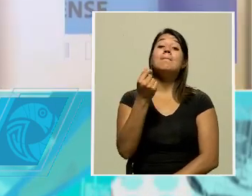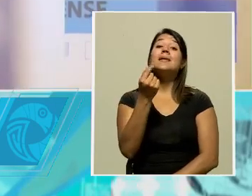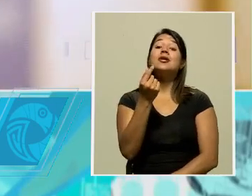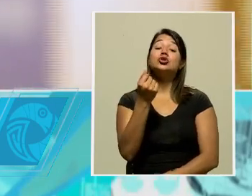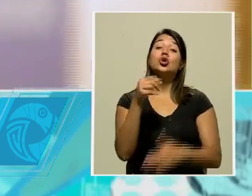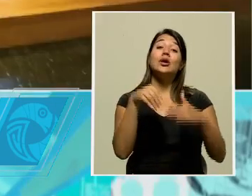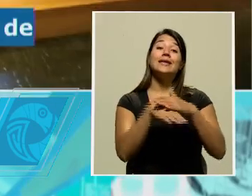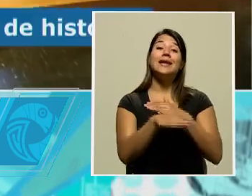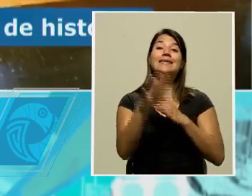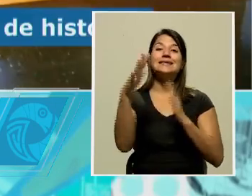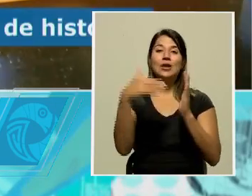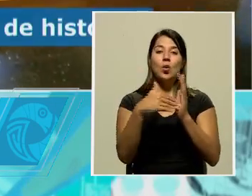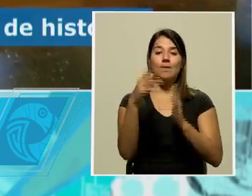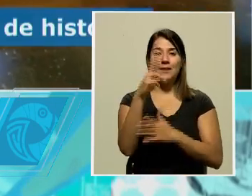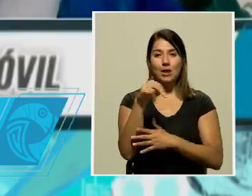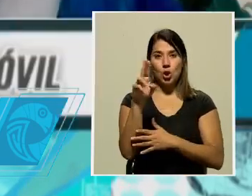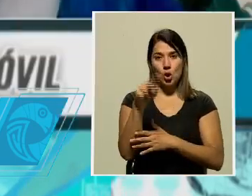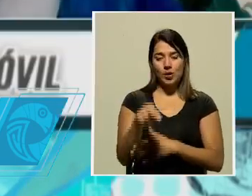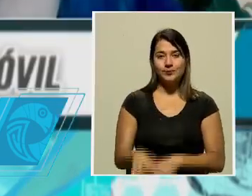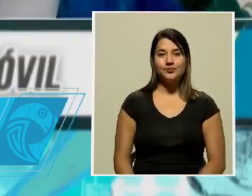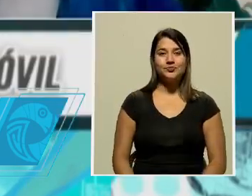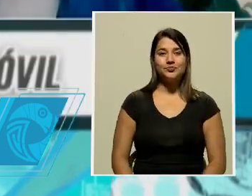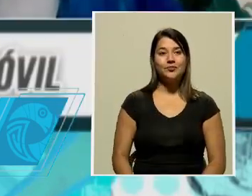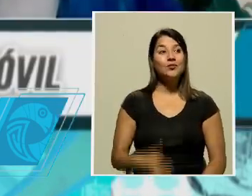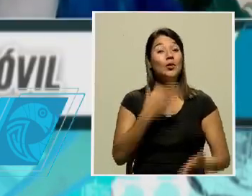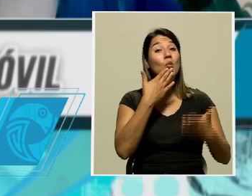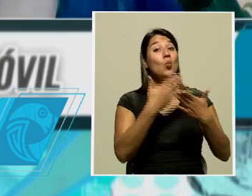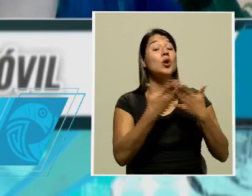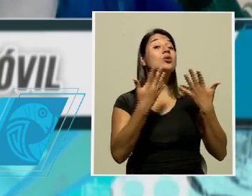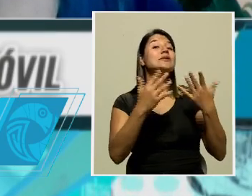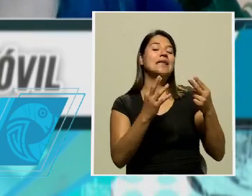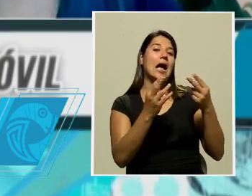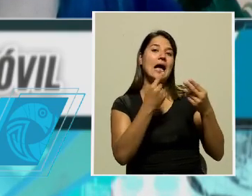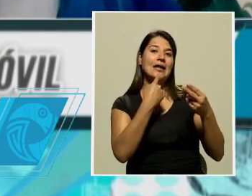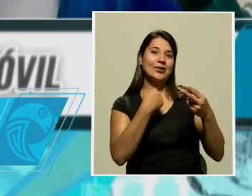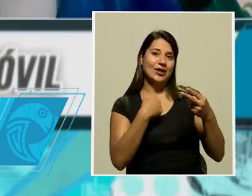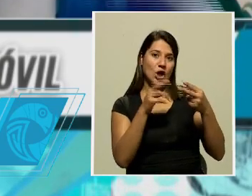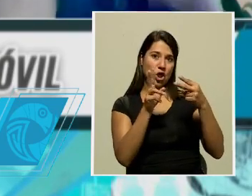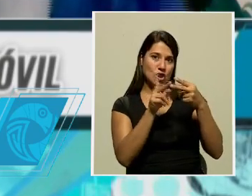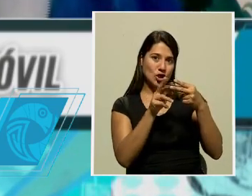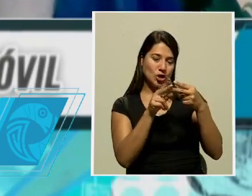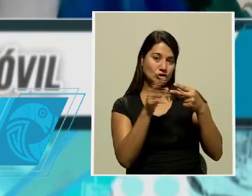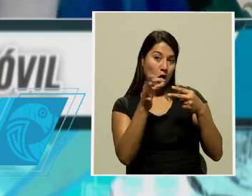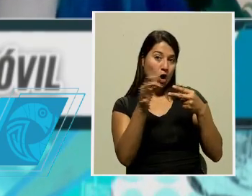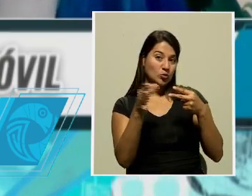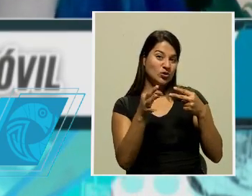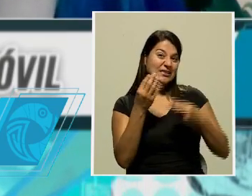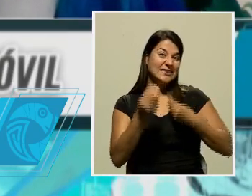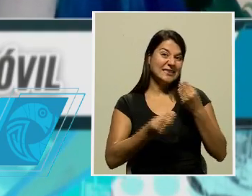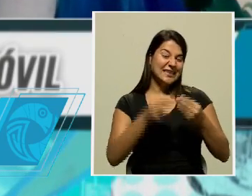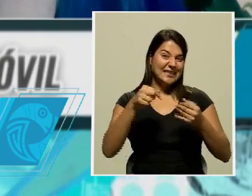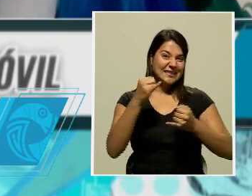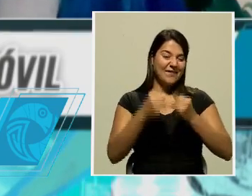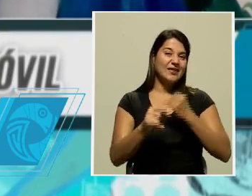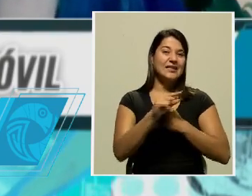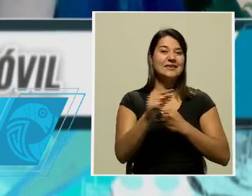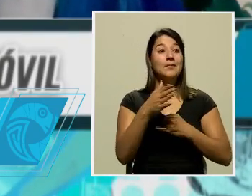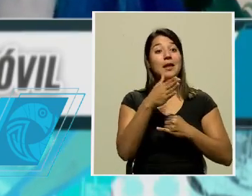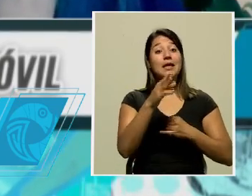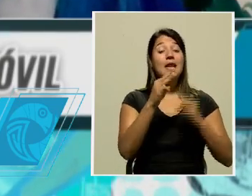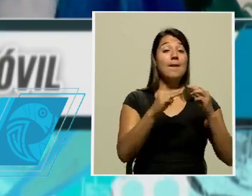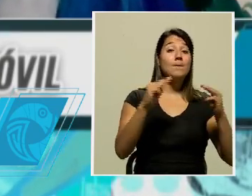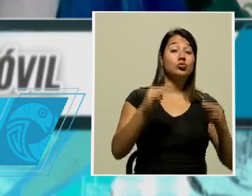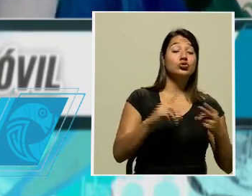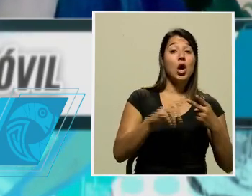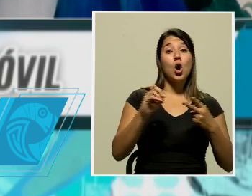de 5 mil colones. Marilín, bueno, ya nos diste dos pistas de qué podemos hacer este fin de semana, ir al museo o al